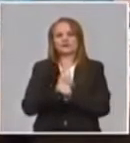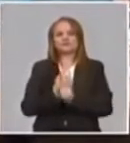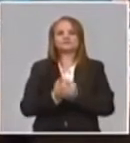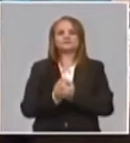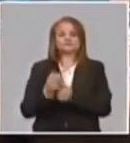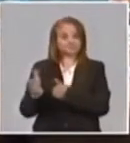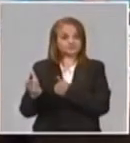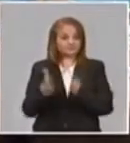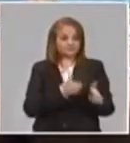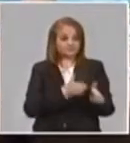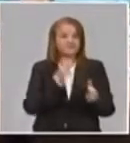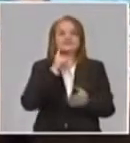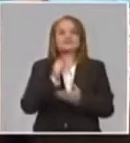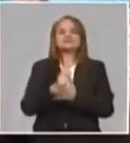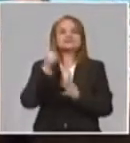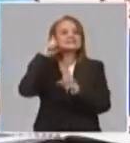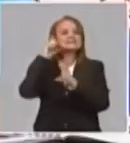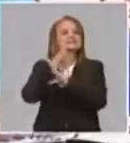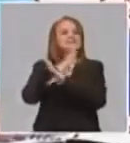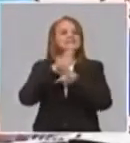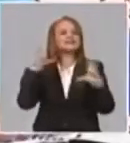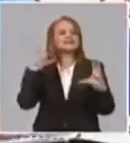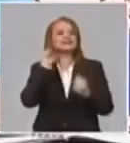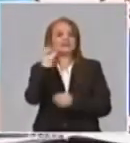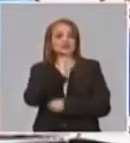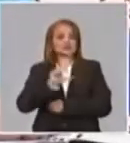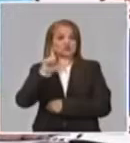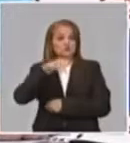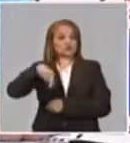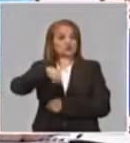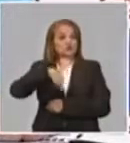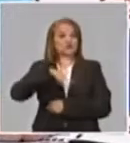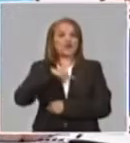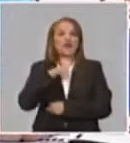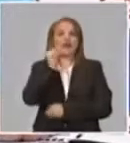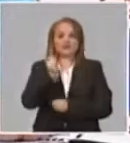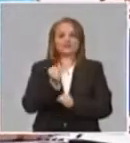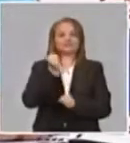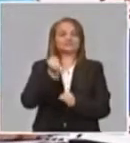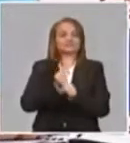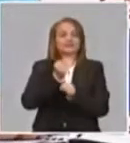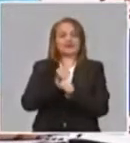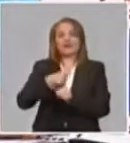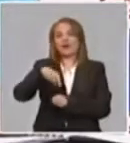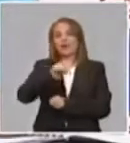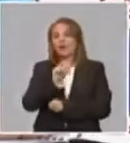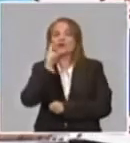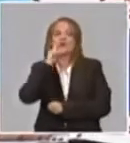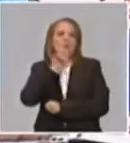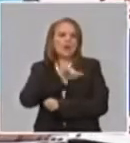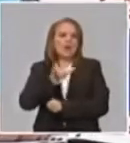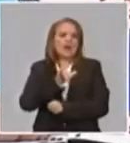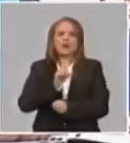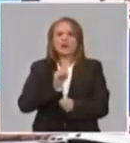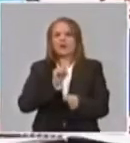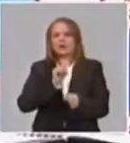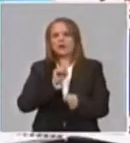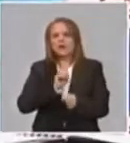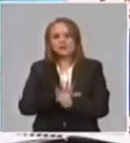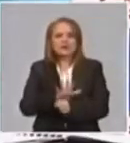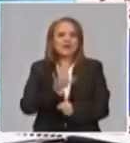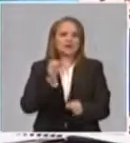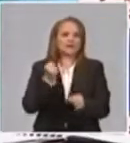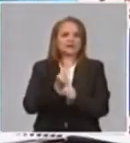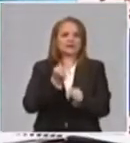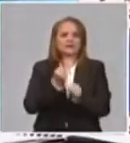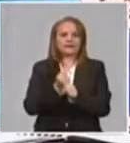humanísticas. Bueno, cuando comenzó el trabajo desde la ciencia, igual que en las que mencionaste,